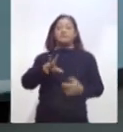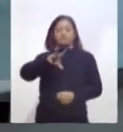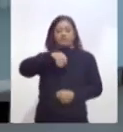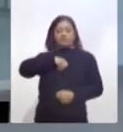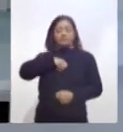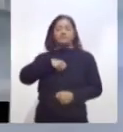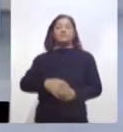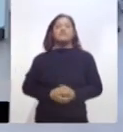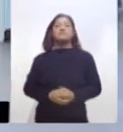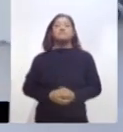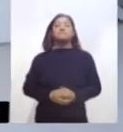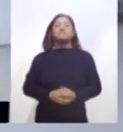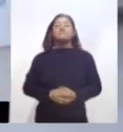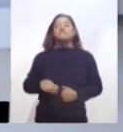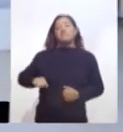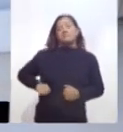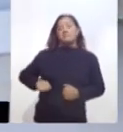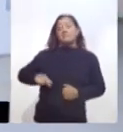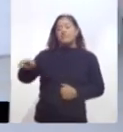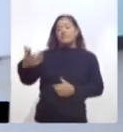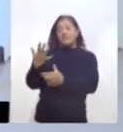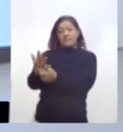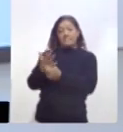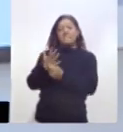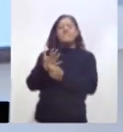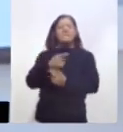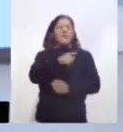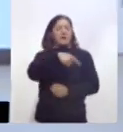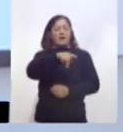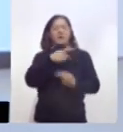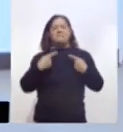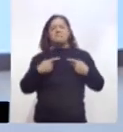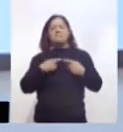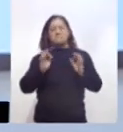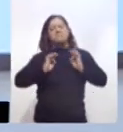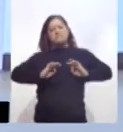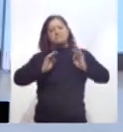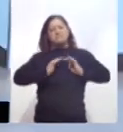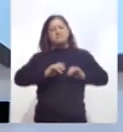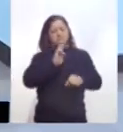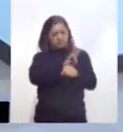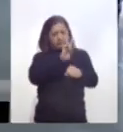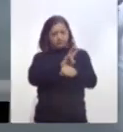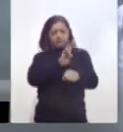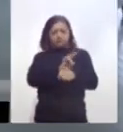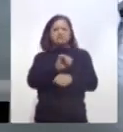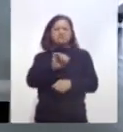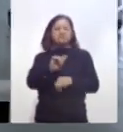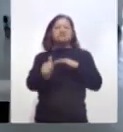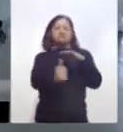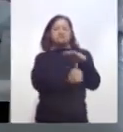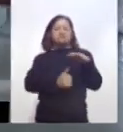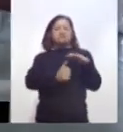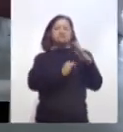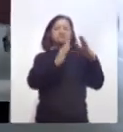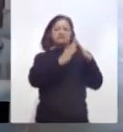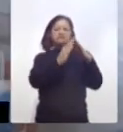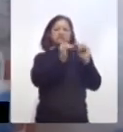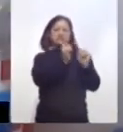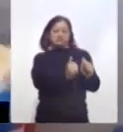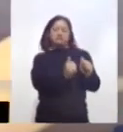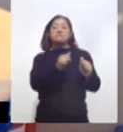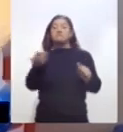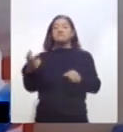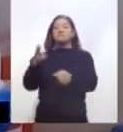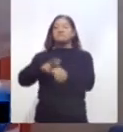dependencia estatal reportó que los pacientes se encuentran estables en vigilancia epidemiológica y ninguno requirió hospitalización, por lo